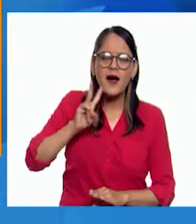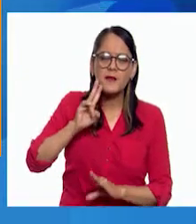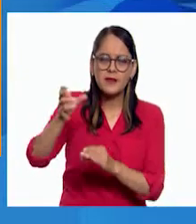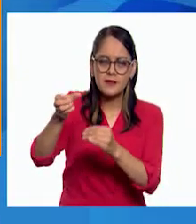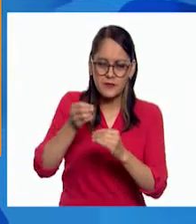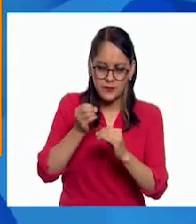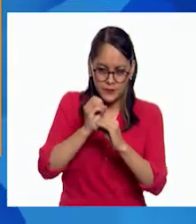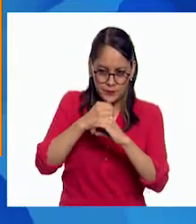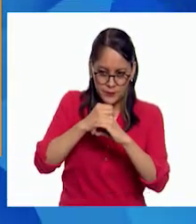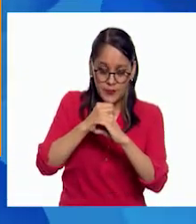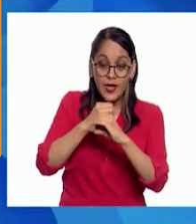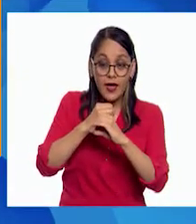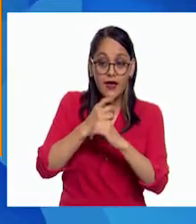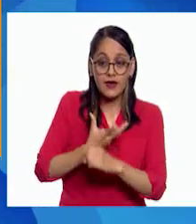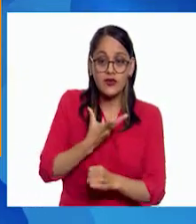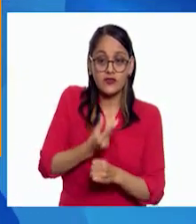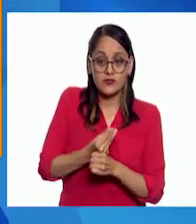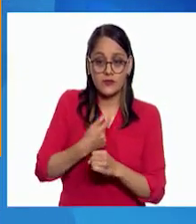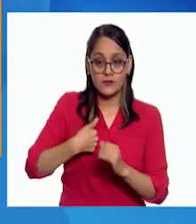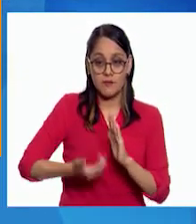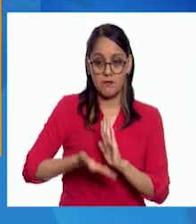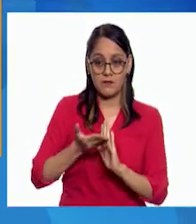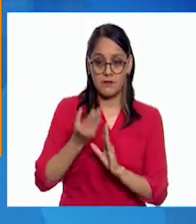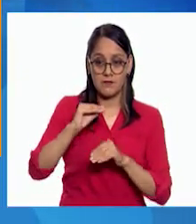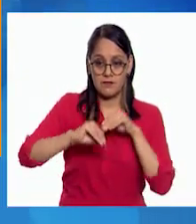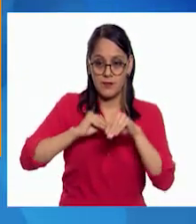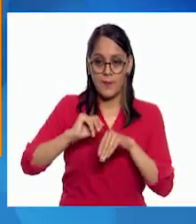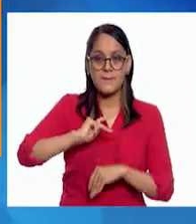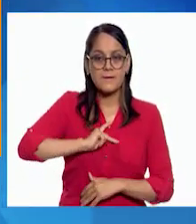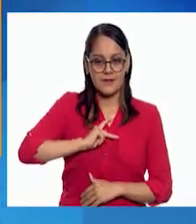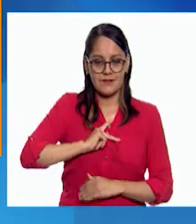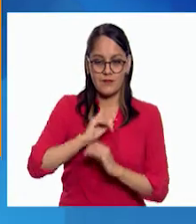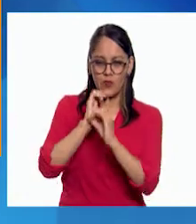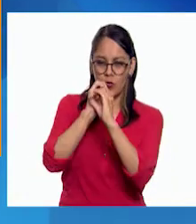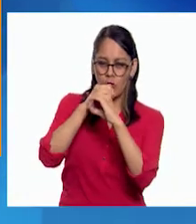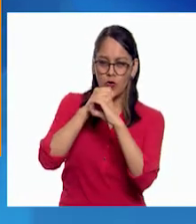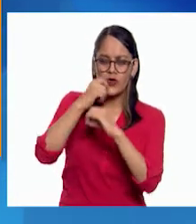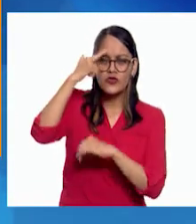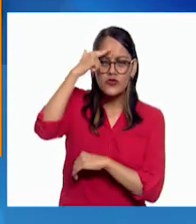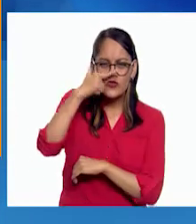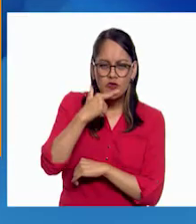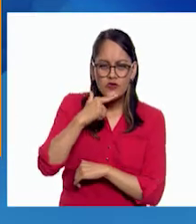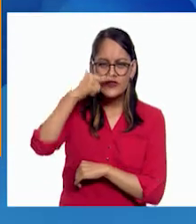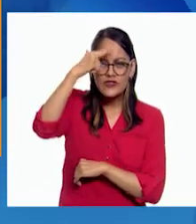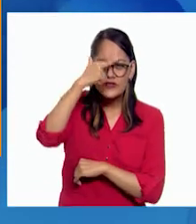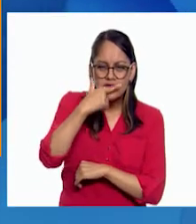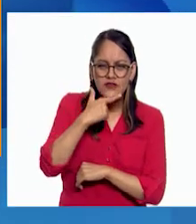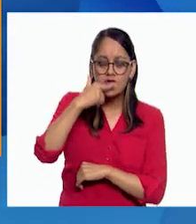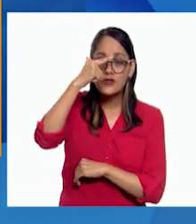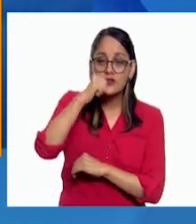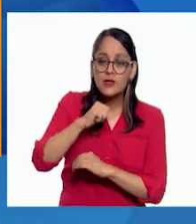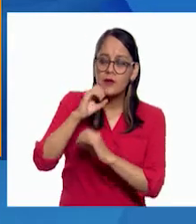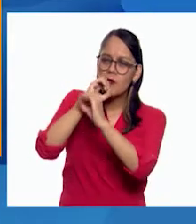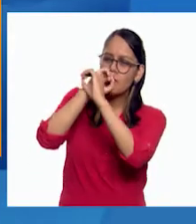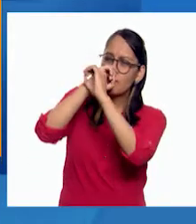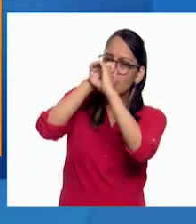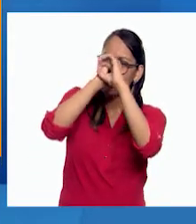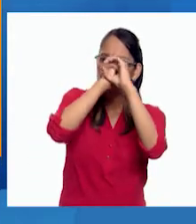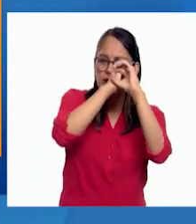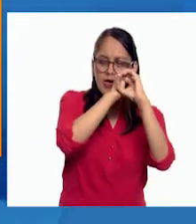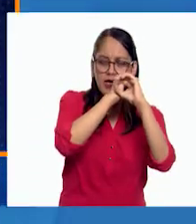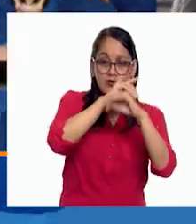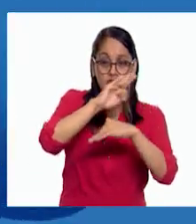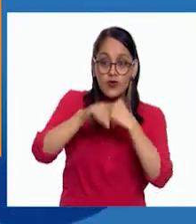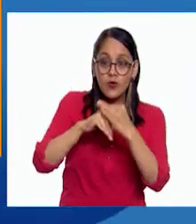construyó uno para sí mismo. Noche tras noche, Galileo miraba a través de su telescopio y anotaba todo lo que